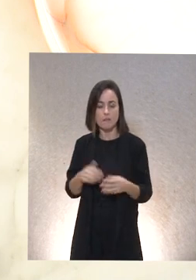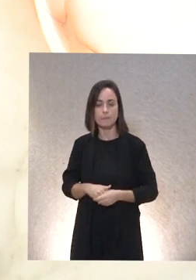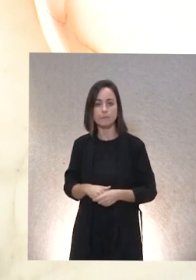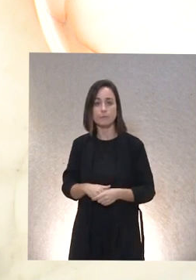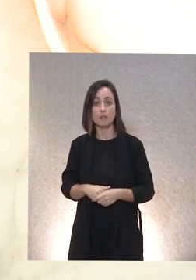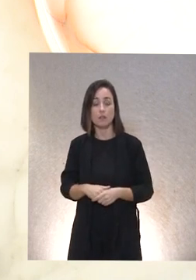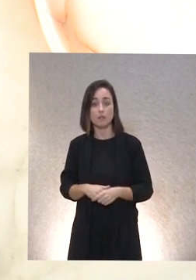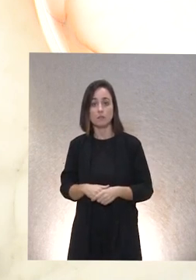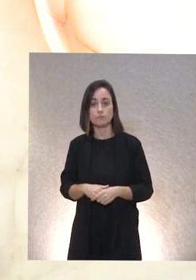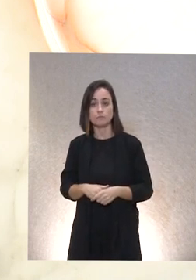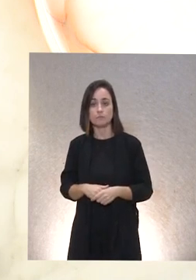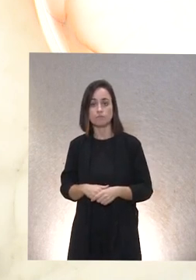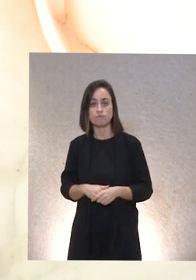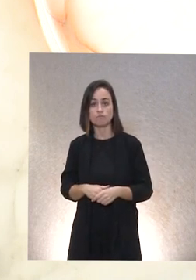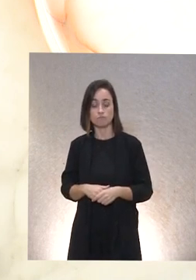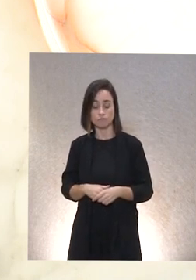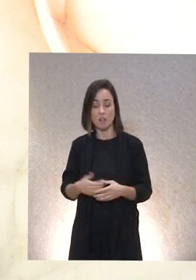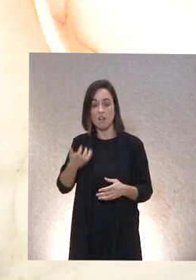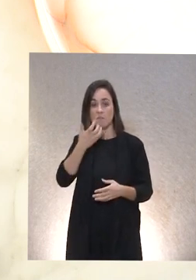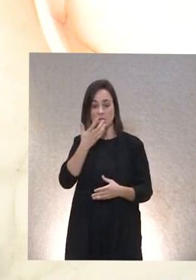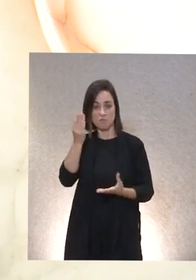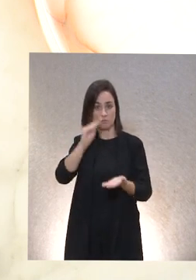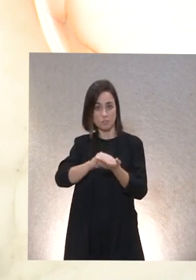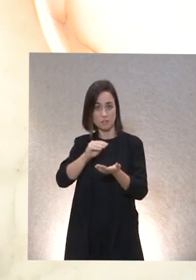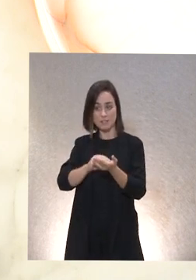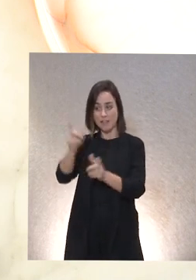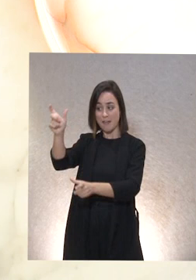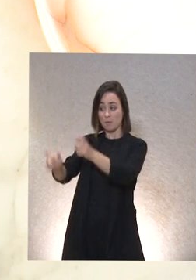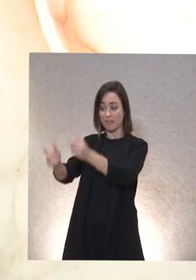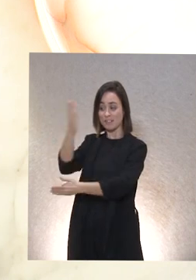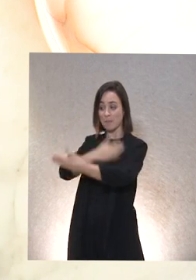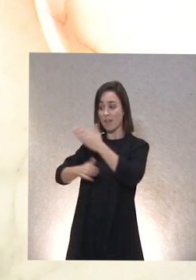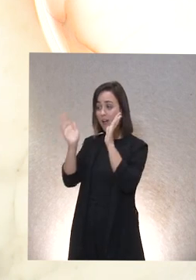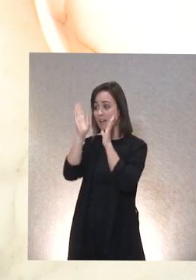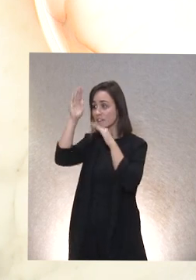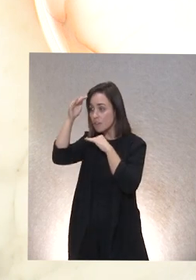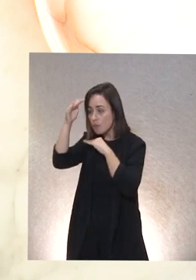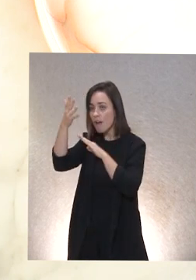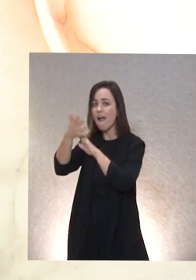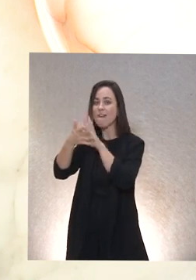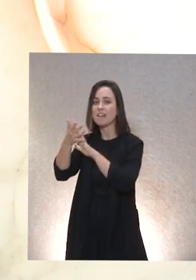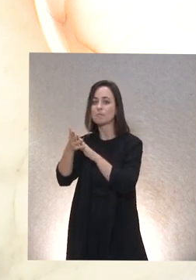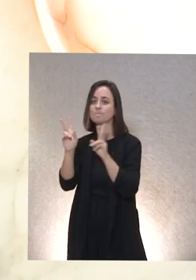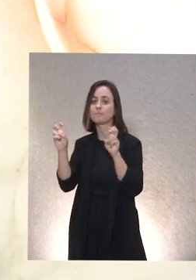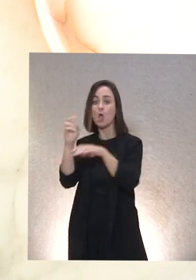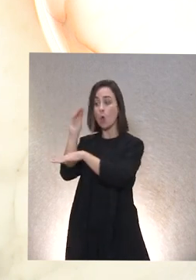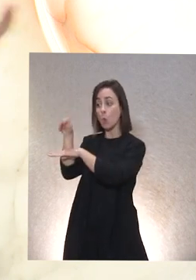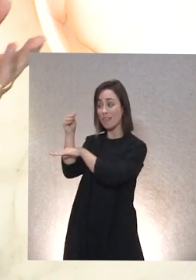cuando se habla de atención a personas con discapacidad bueno hay debates sobre si hay que hablar de cuidados o no ¿no?